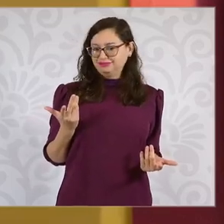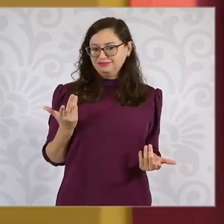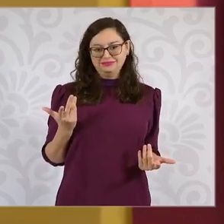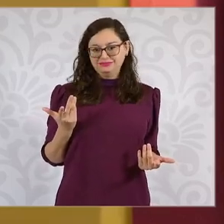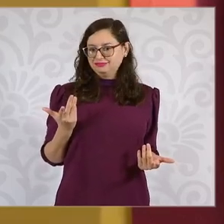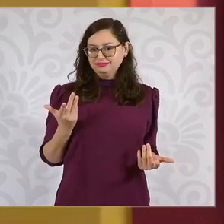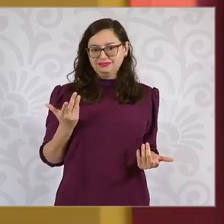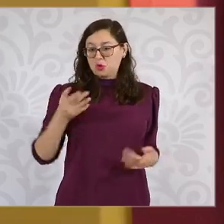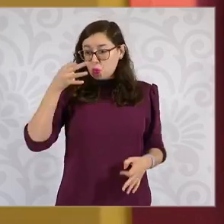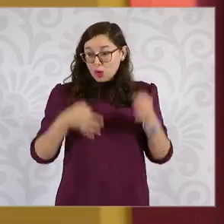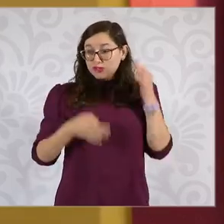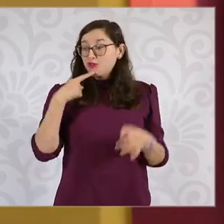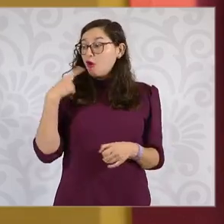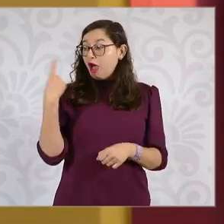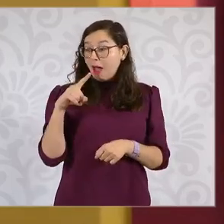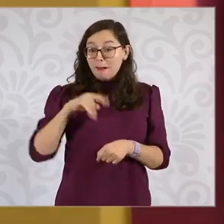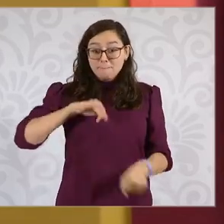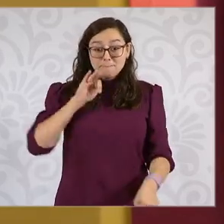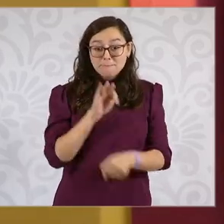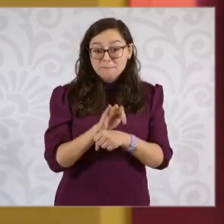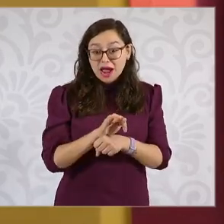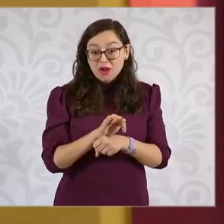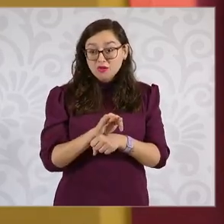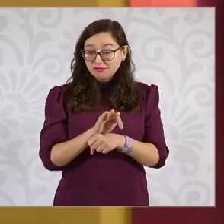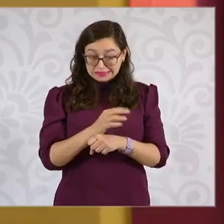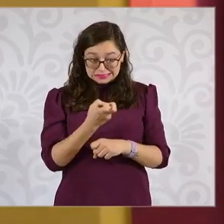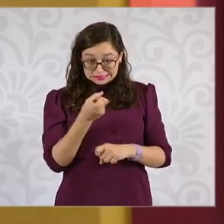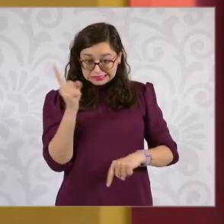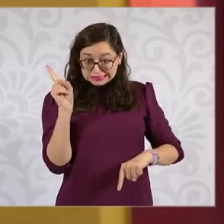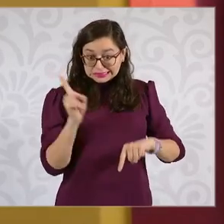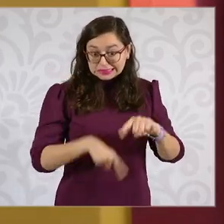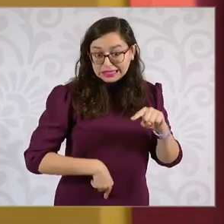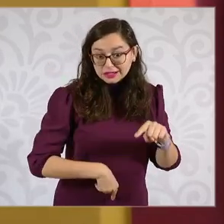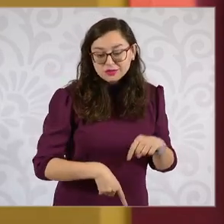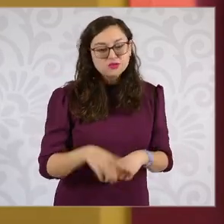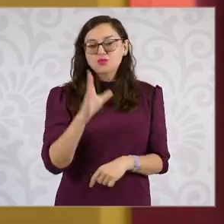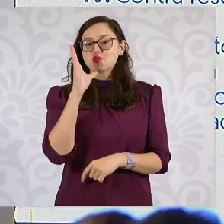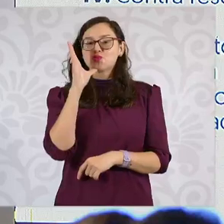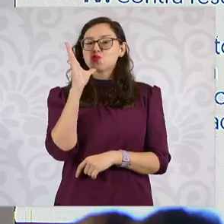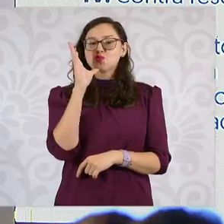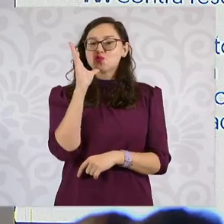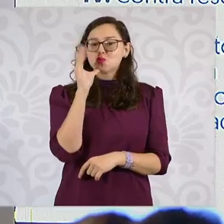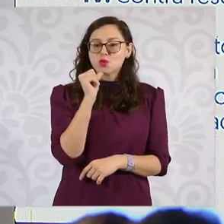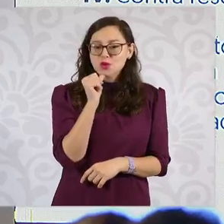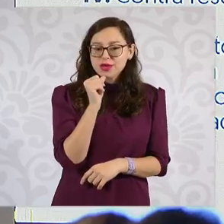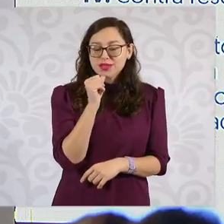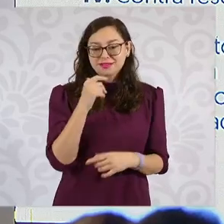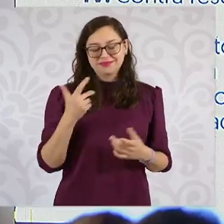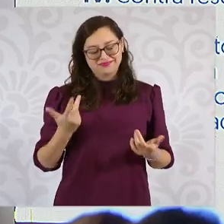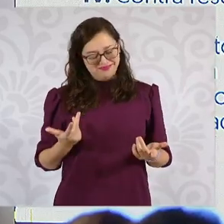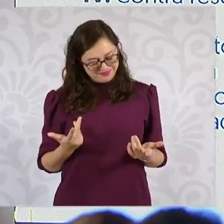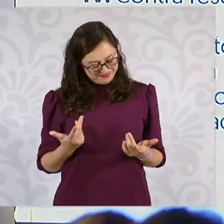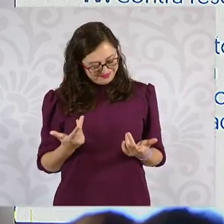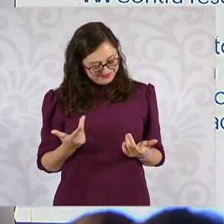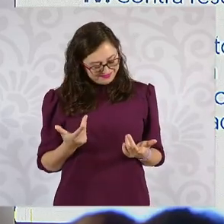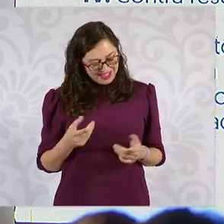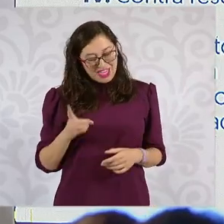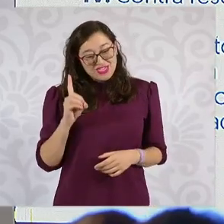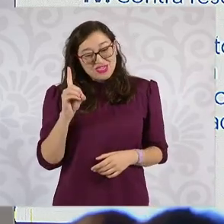resolución de una suspensión para eliminar… Imagínense ustedes,